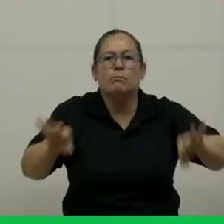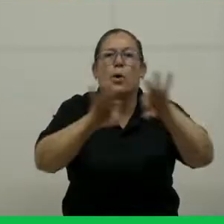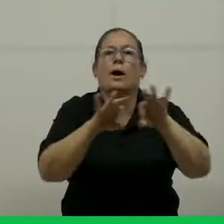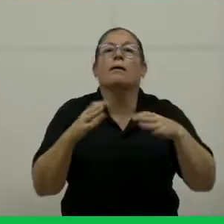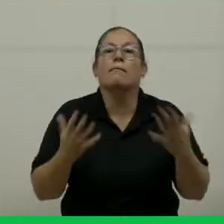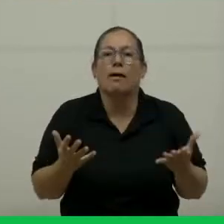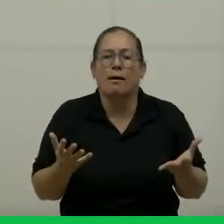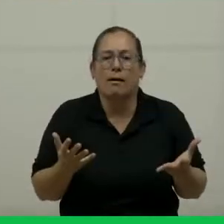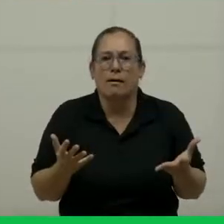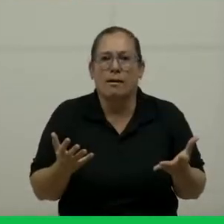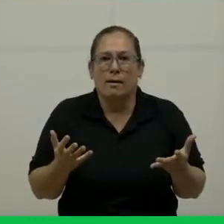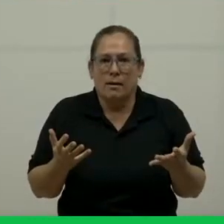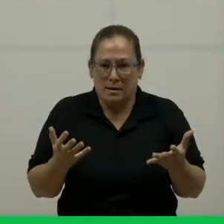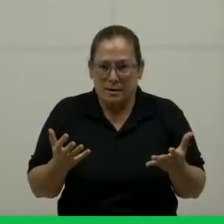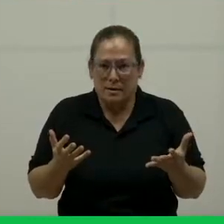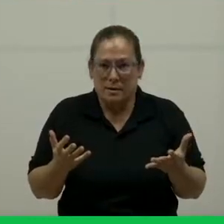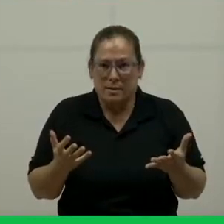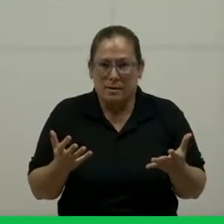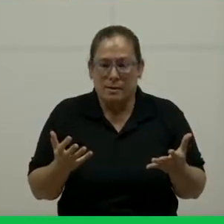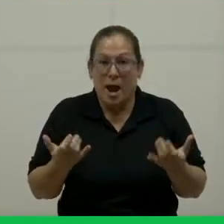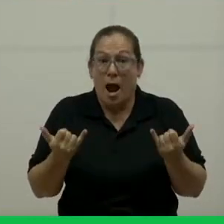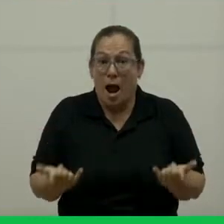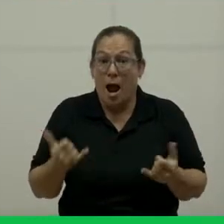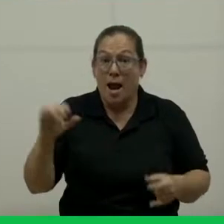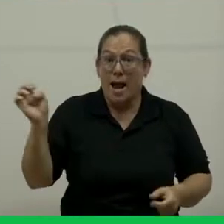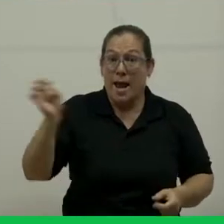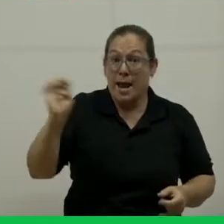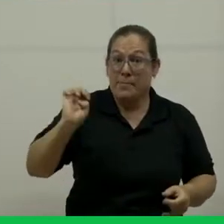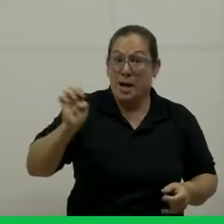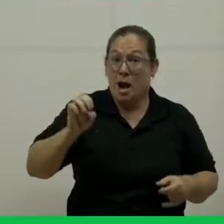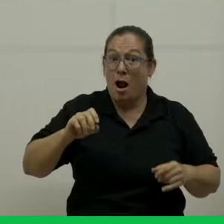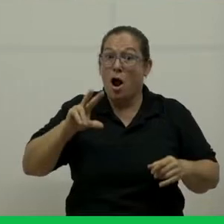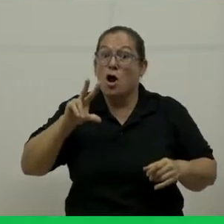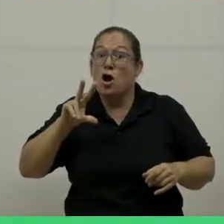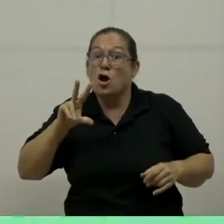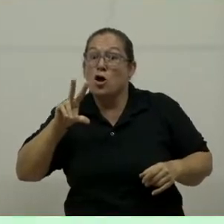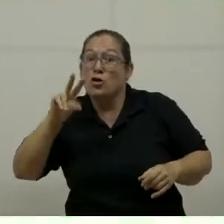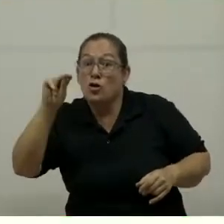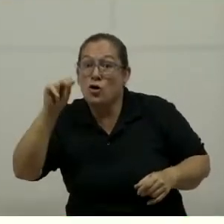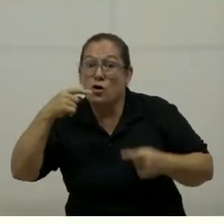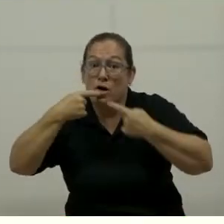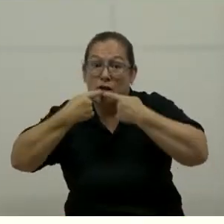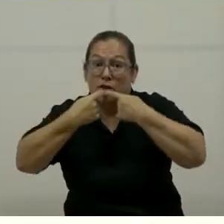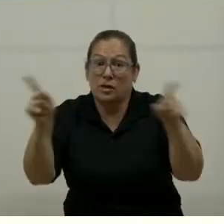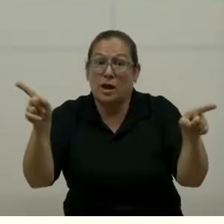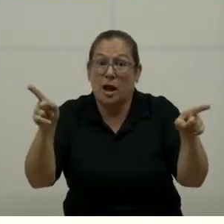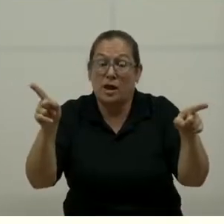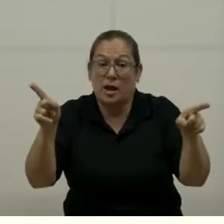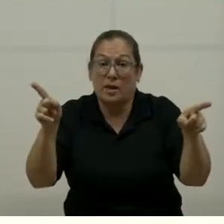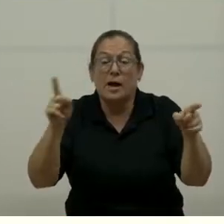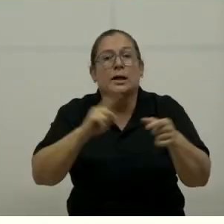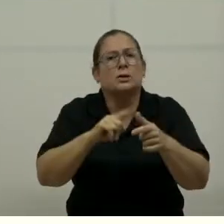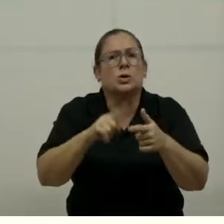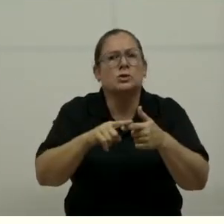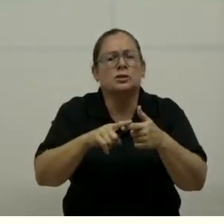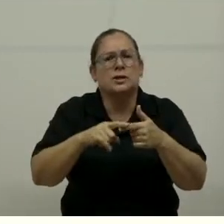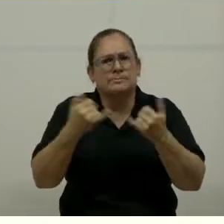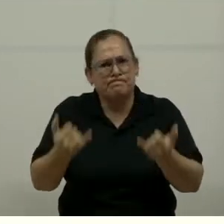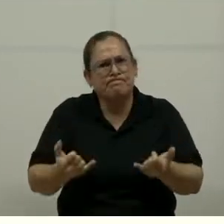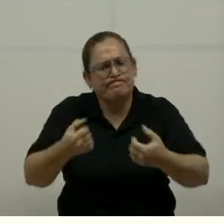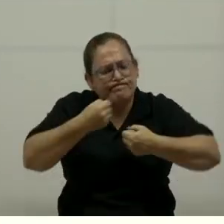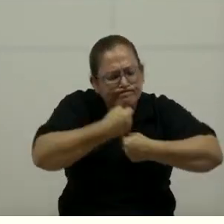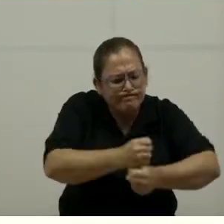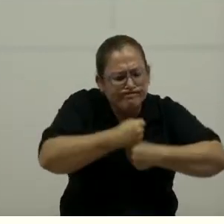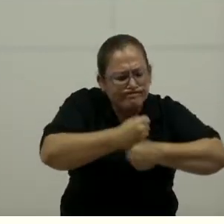Estamos en una emergencia no declarada y entonces hemos diseñado acciones